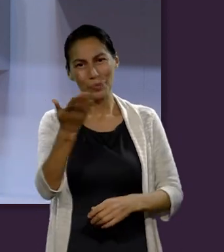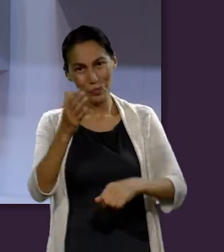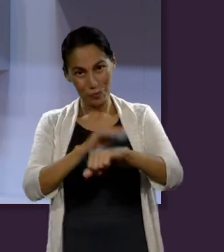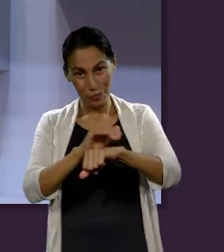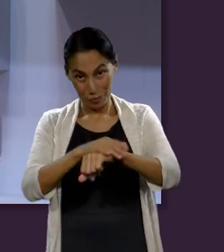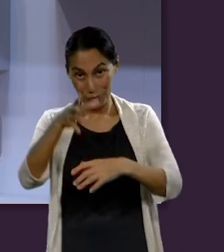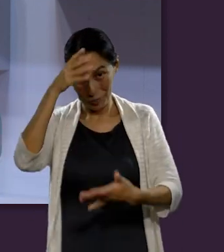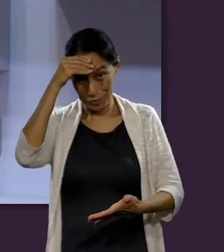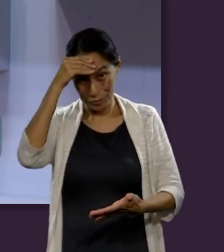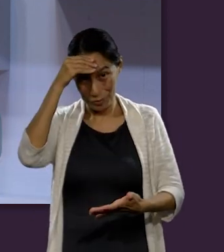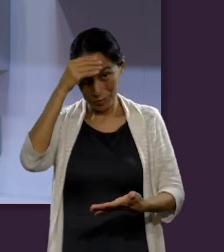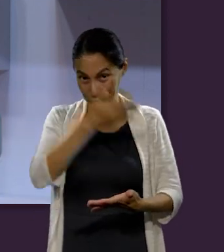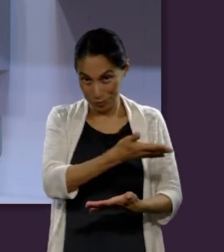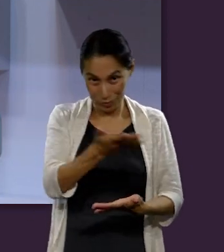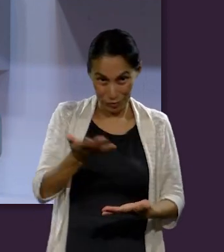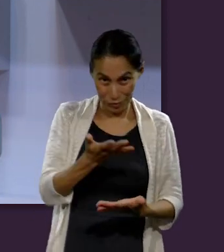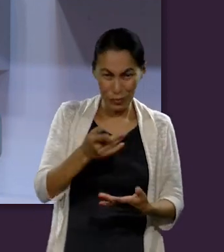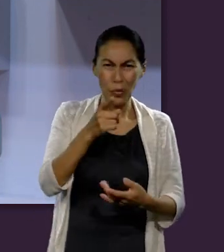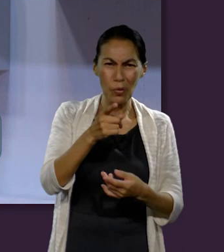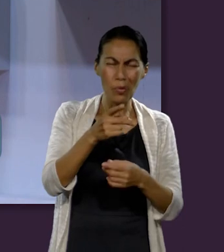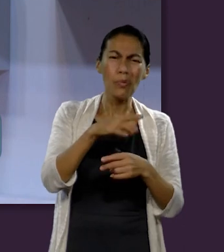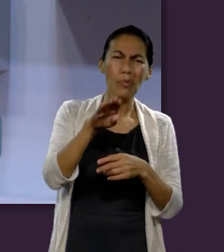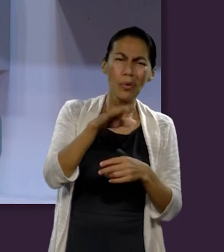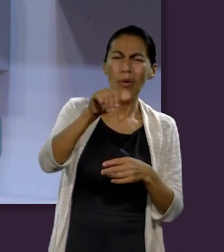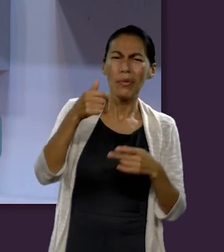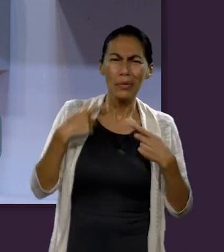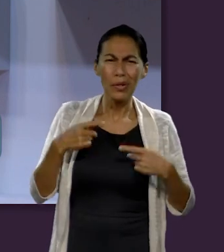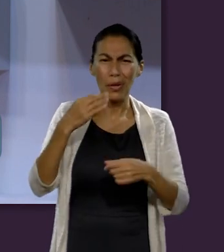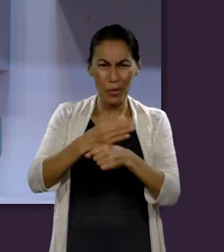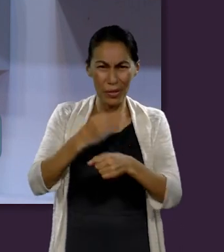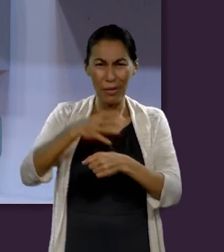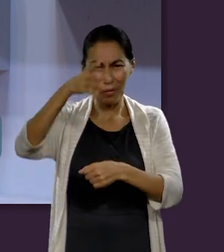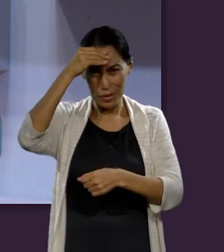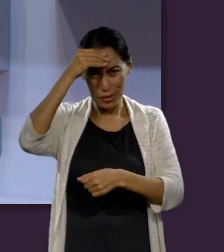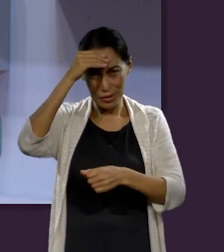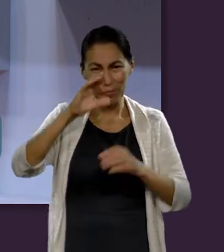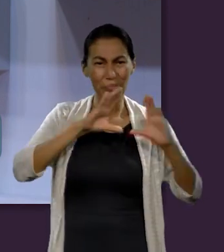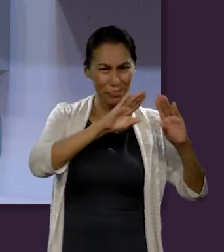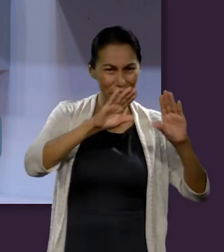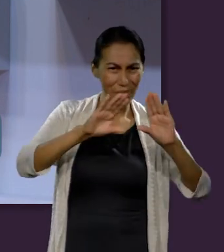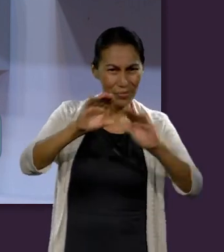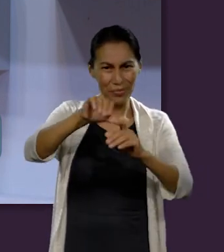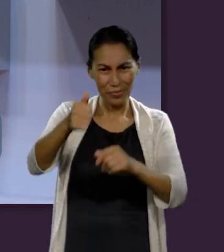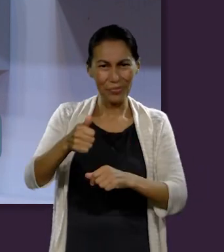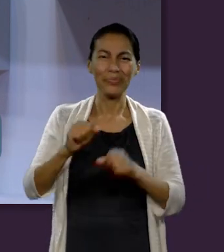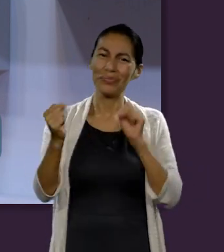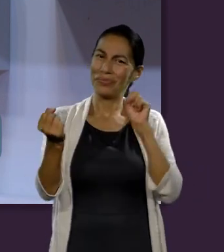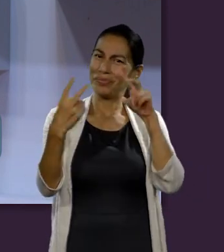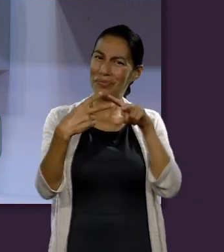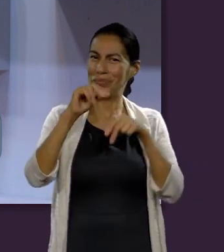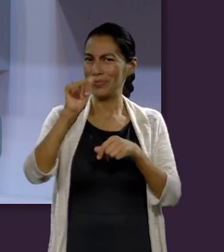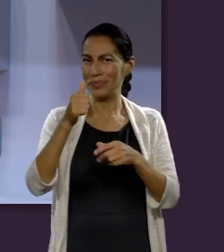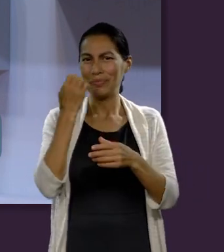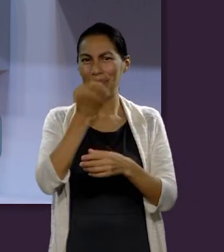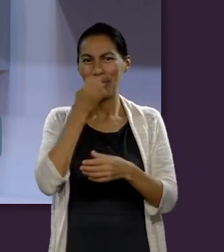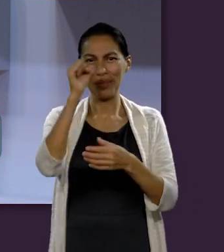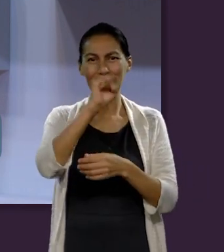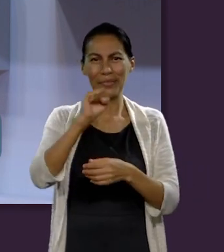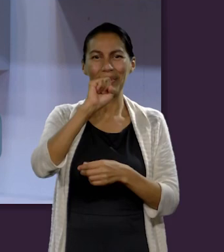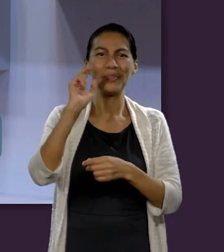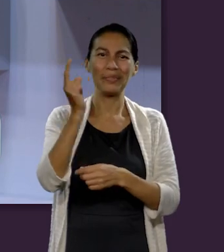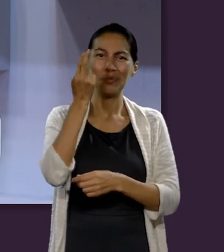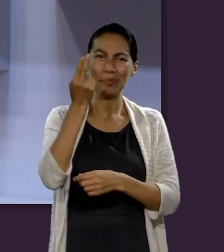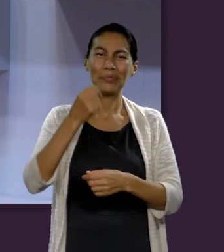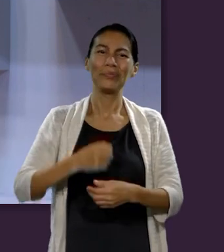de los muertos? te invitamos a que busques a alguien y le compartas todo lo que has aprendido con nosotros nos vemos en una próxima